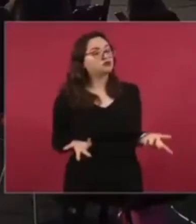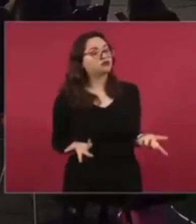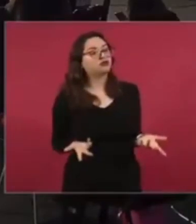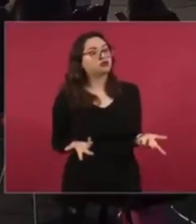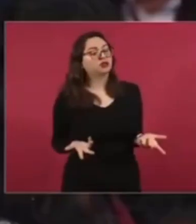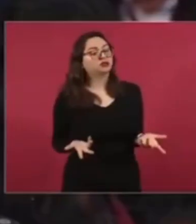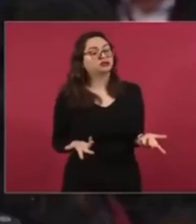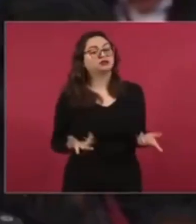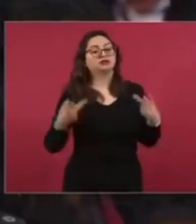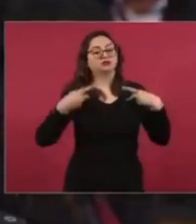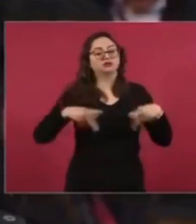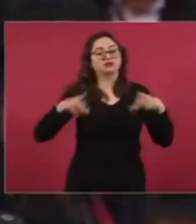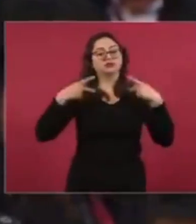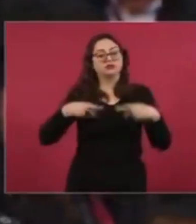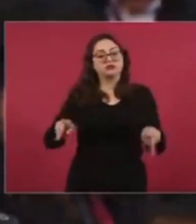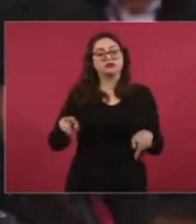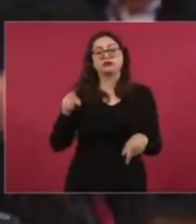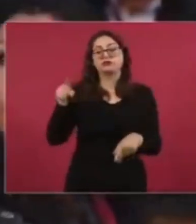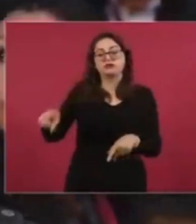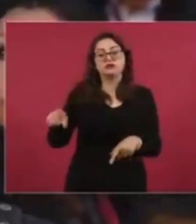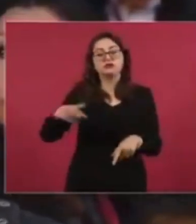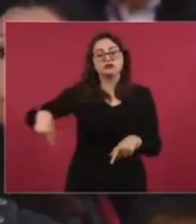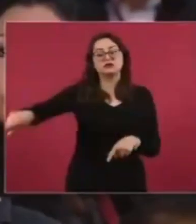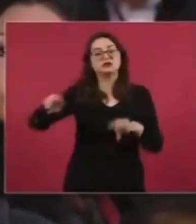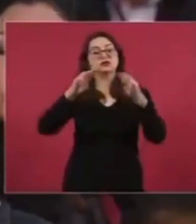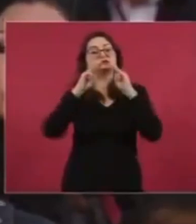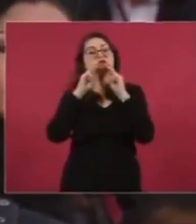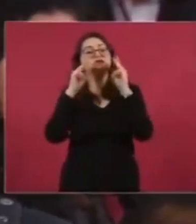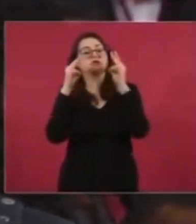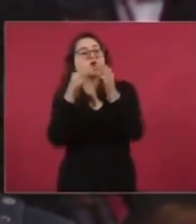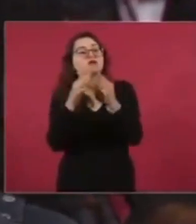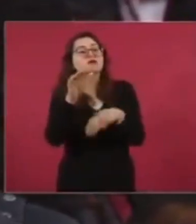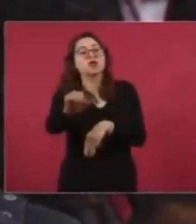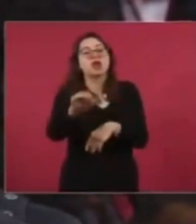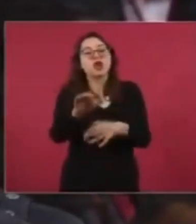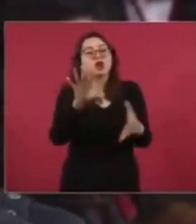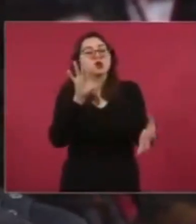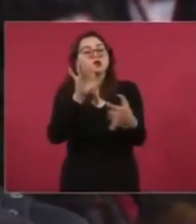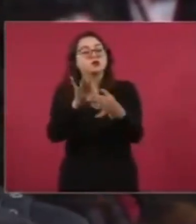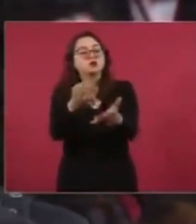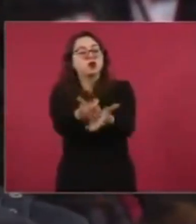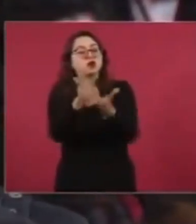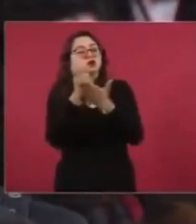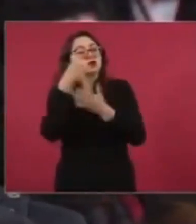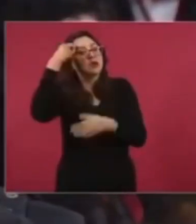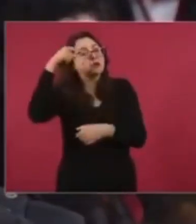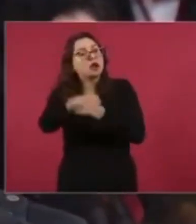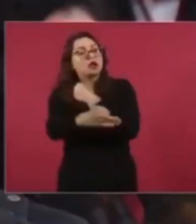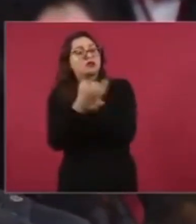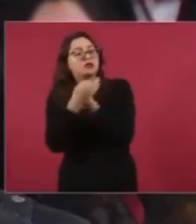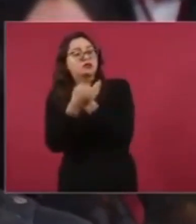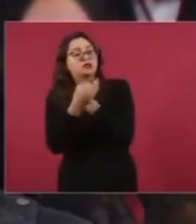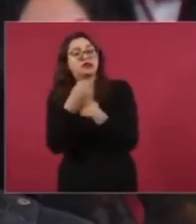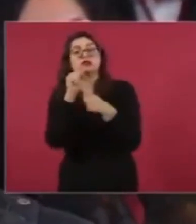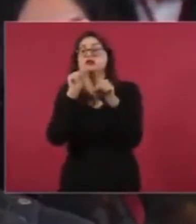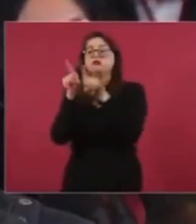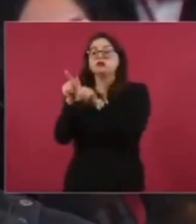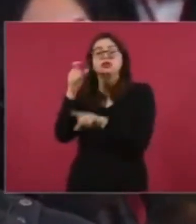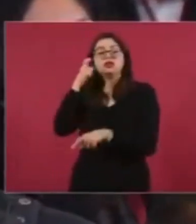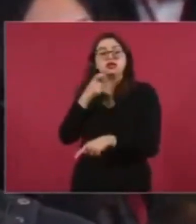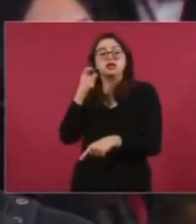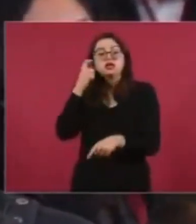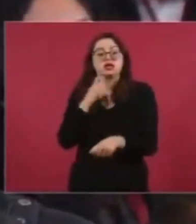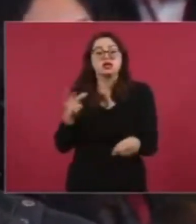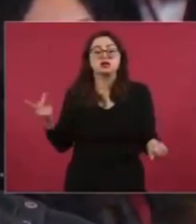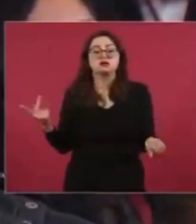gente acude a la delincuencia para que le hagan justicia eso también lo dicen que lo hacen en Guerrero por eso